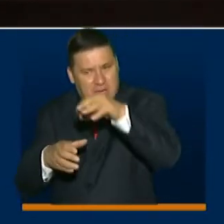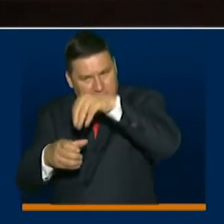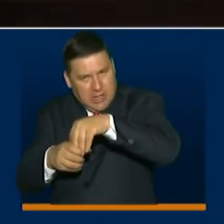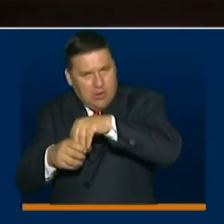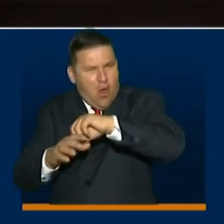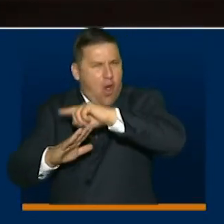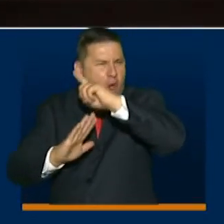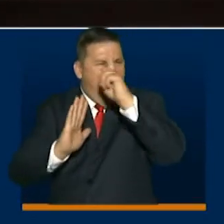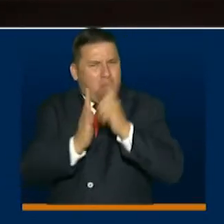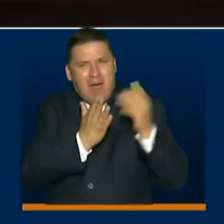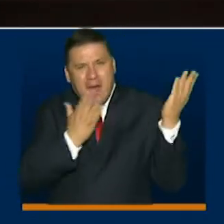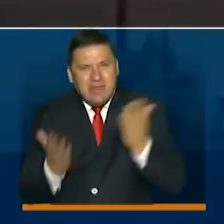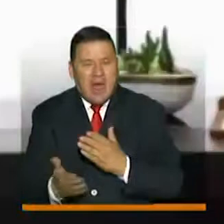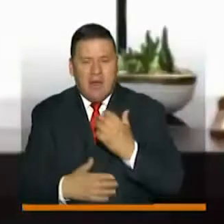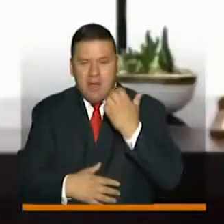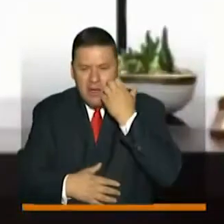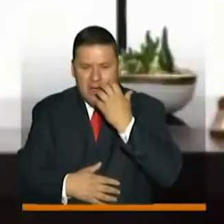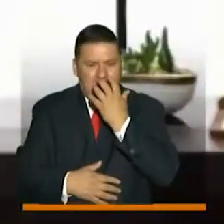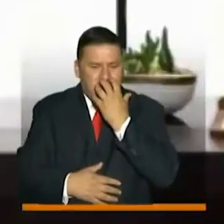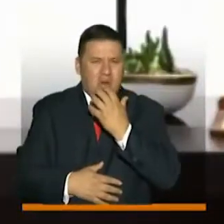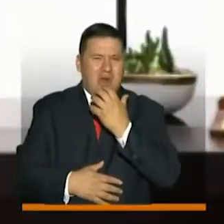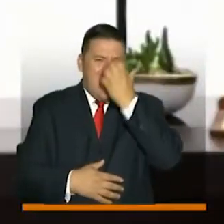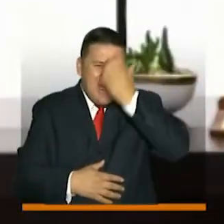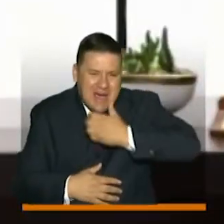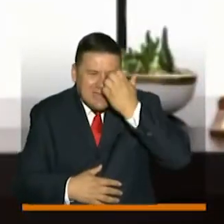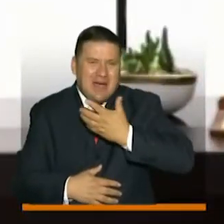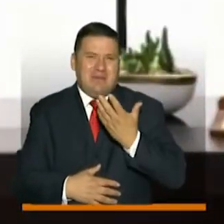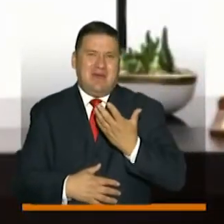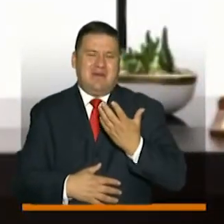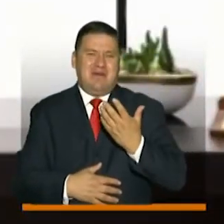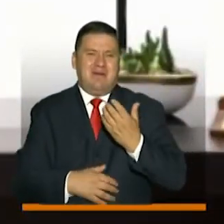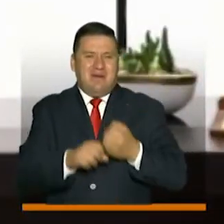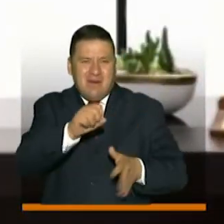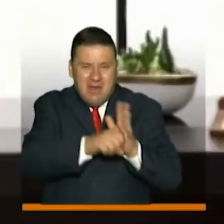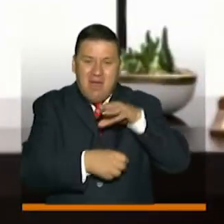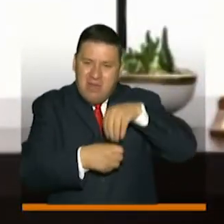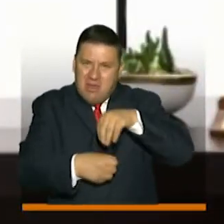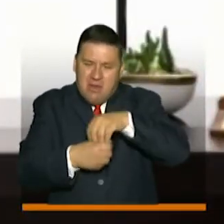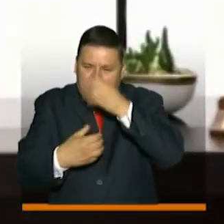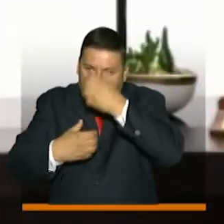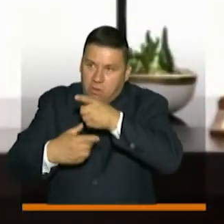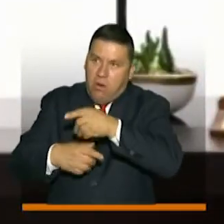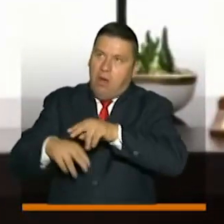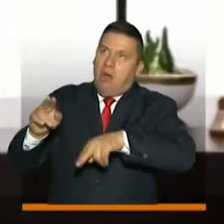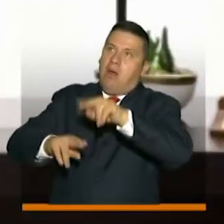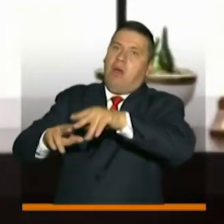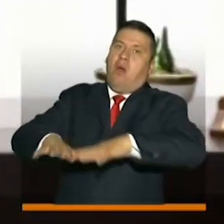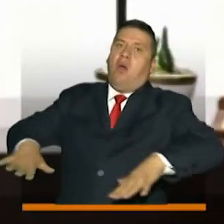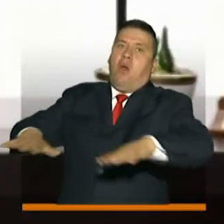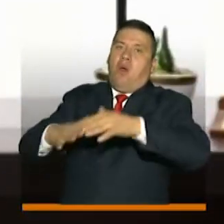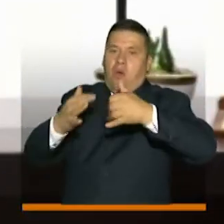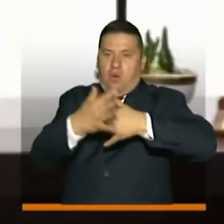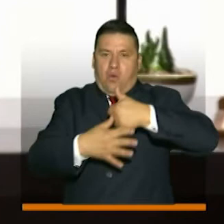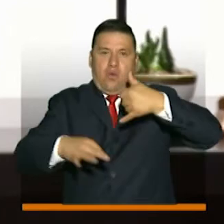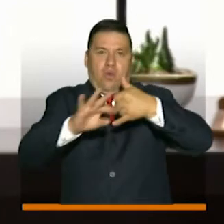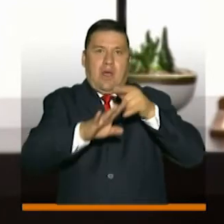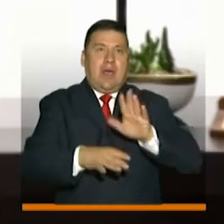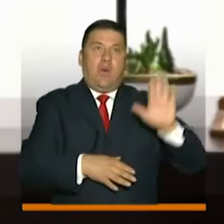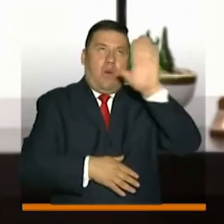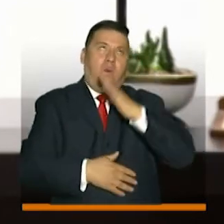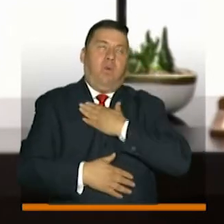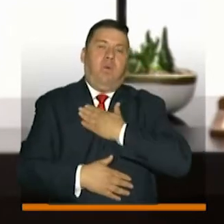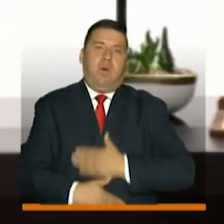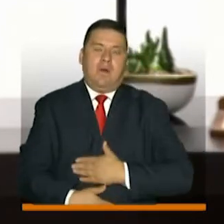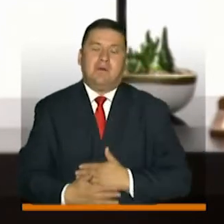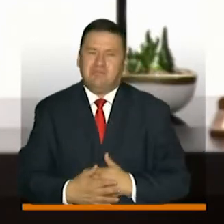que se requieren para exámenes como el COVID-19, también se puedan hacer aquí en el departamento del